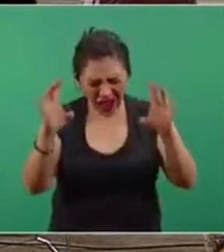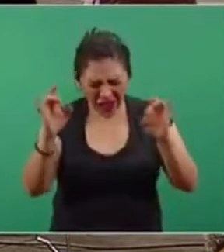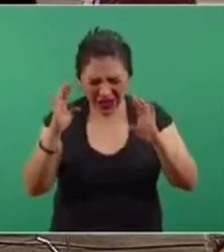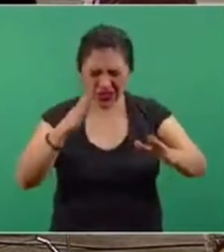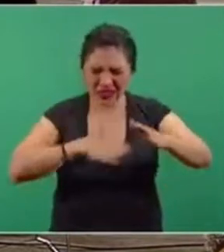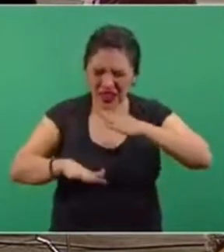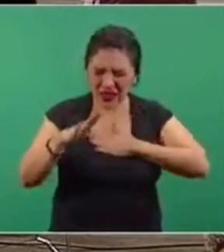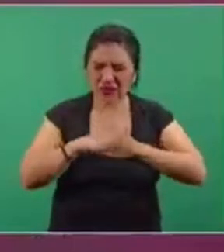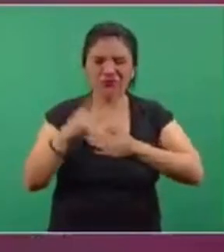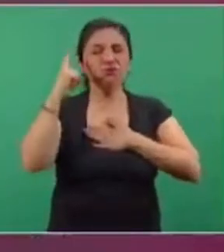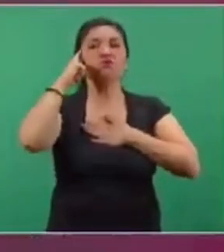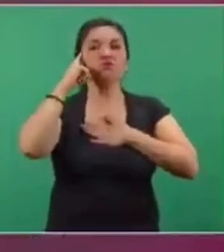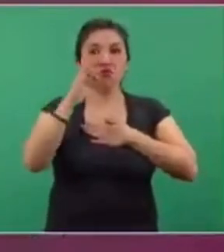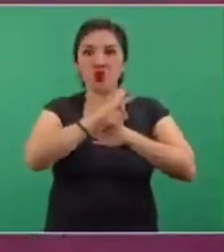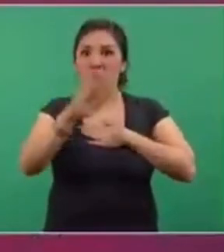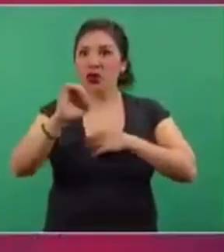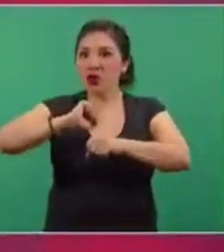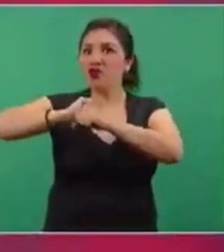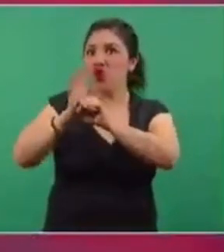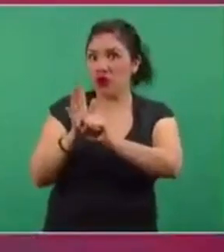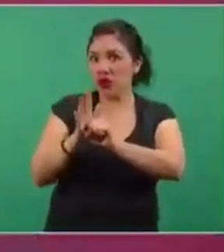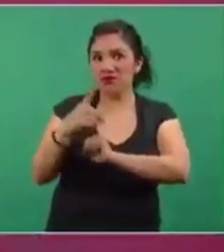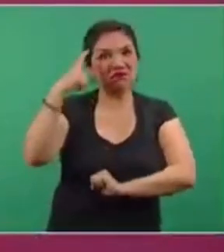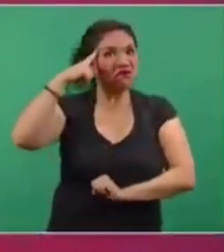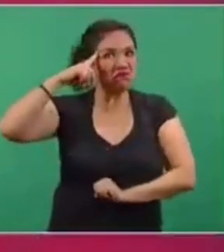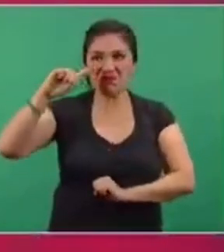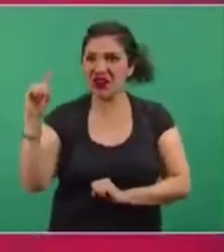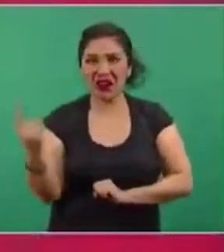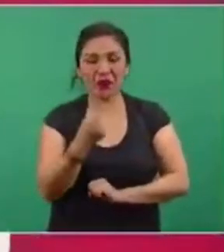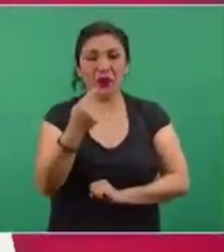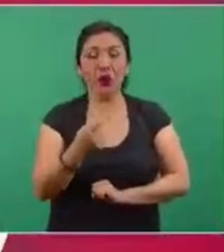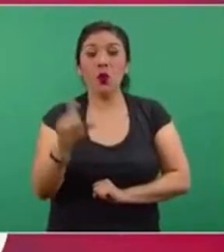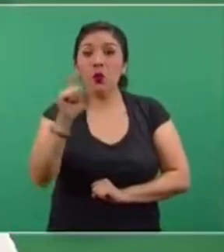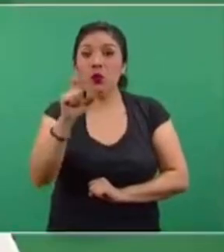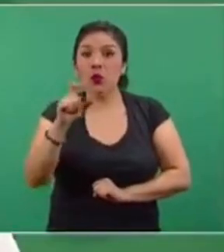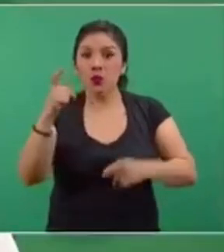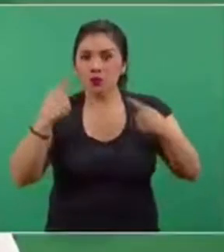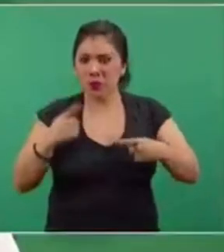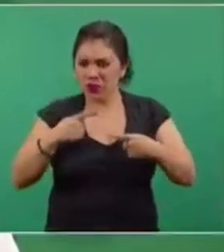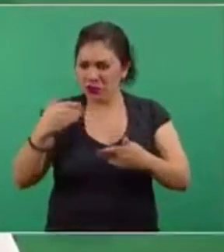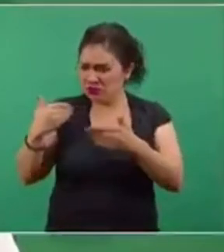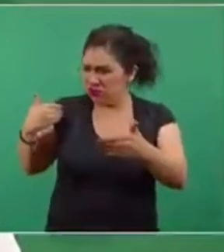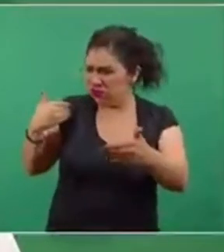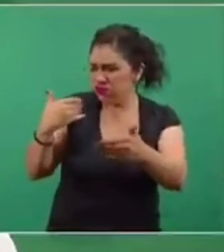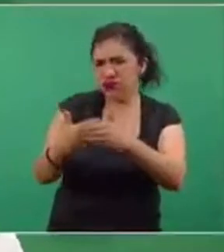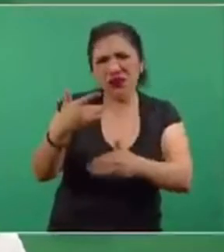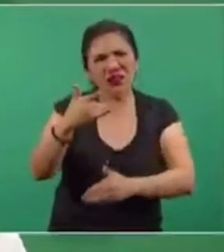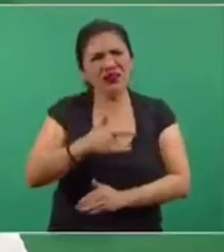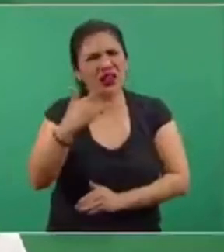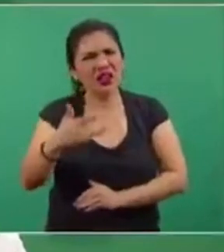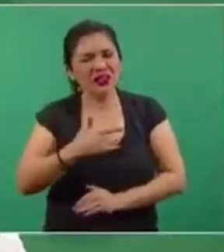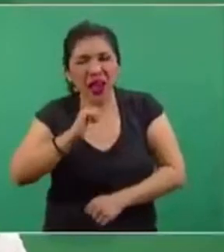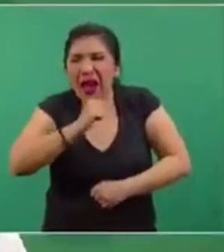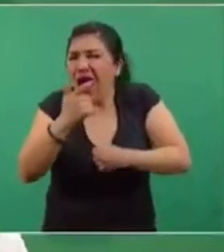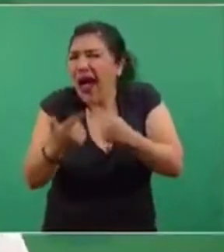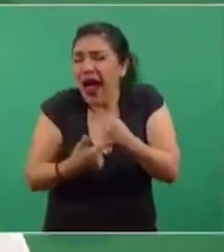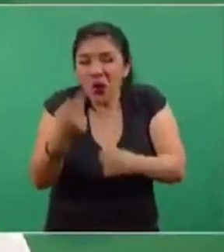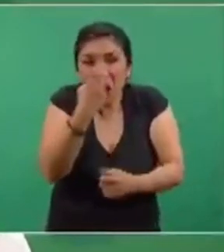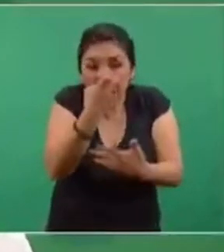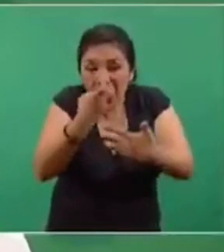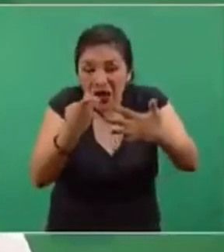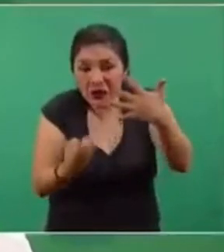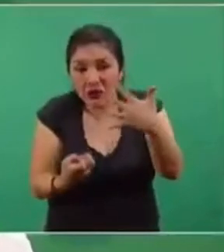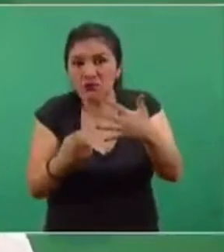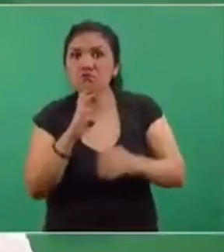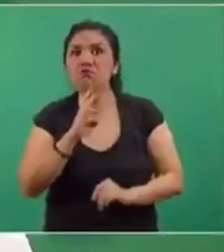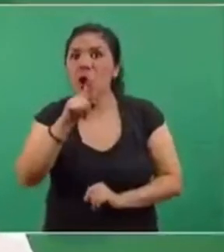hay que pensar que se trata de COVID. Primero, toda persona que durante esta epidemia tenga esos síntomas, lo